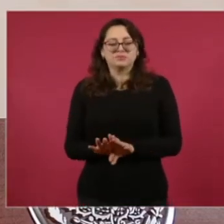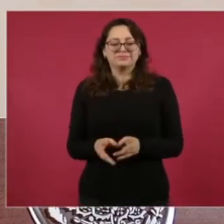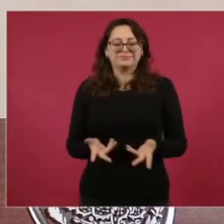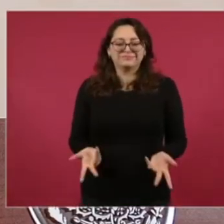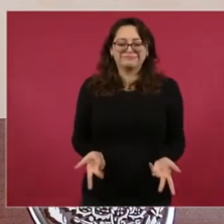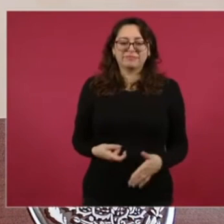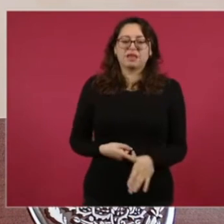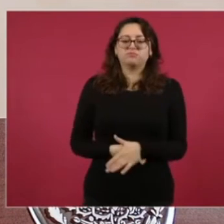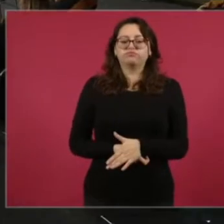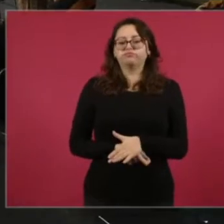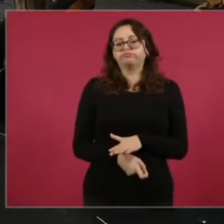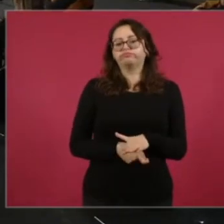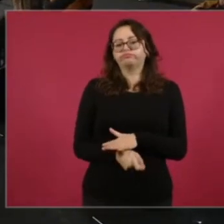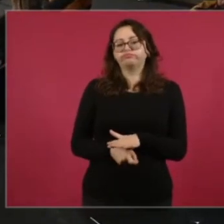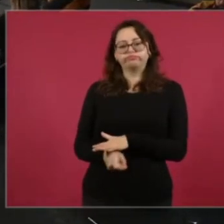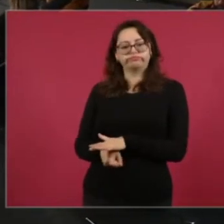Pues maiceando.